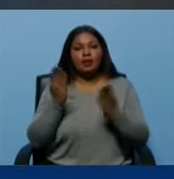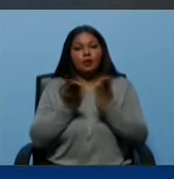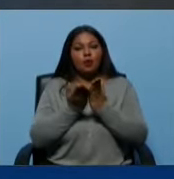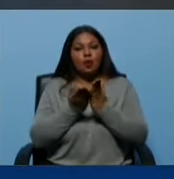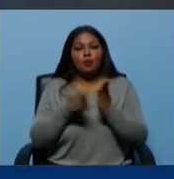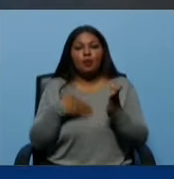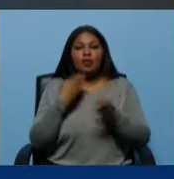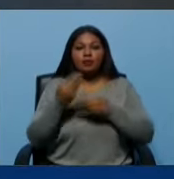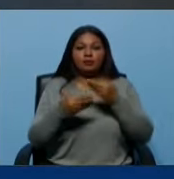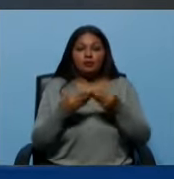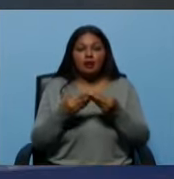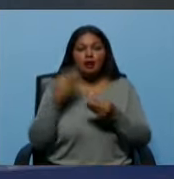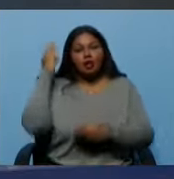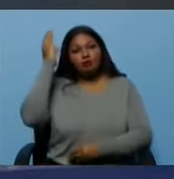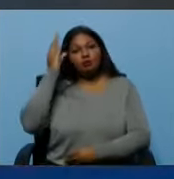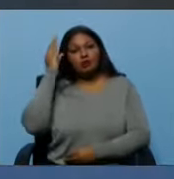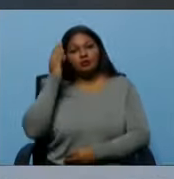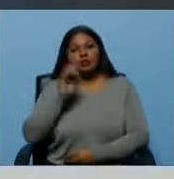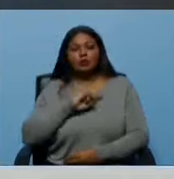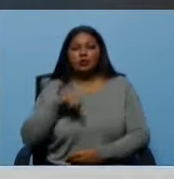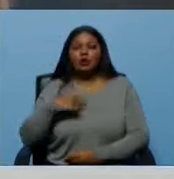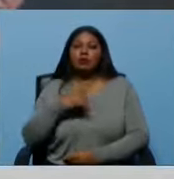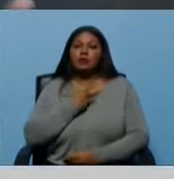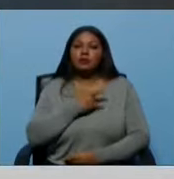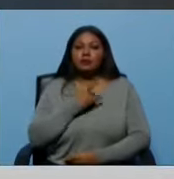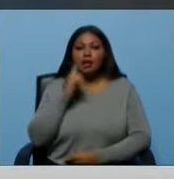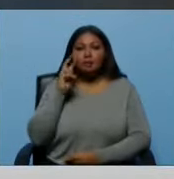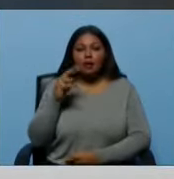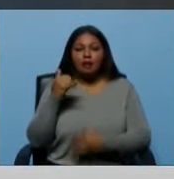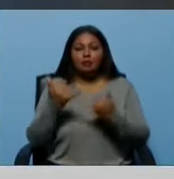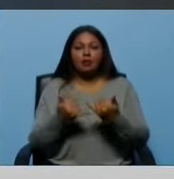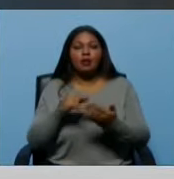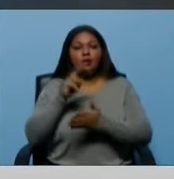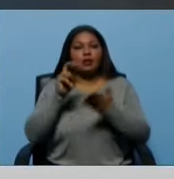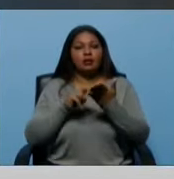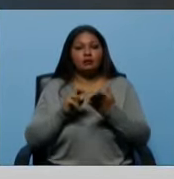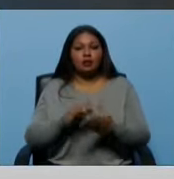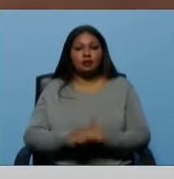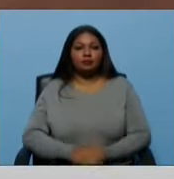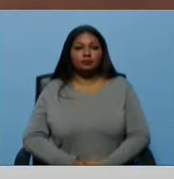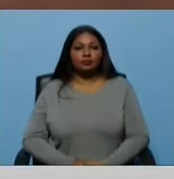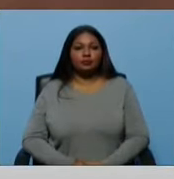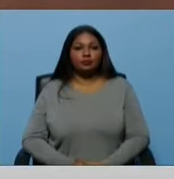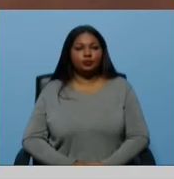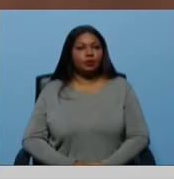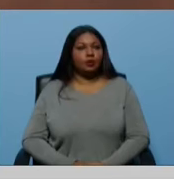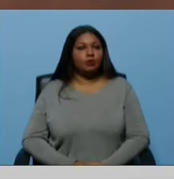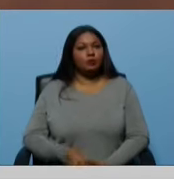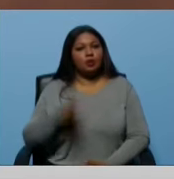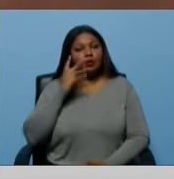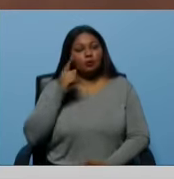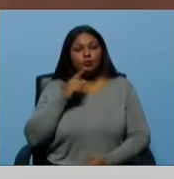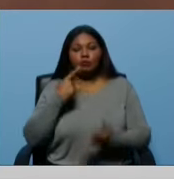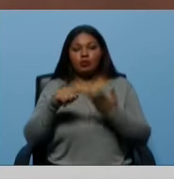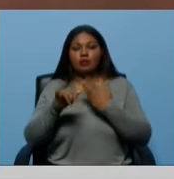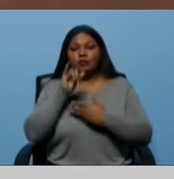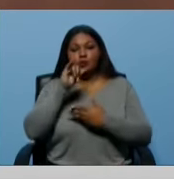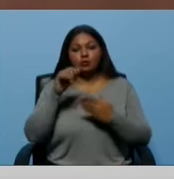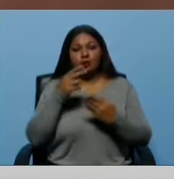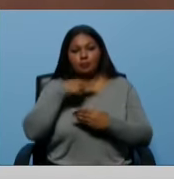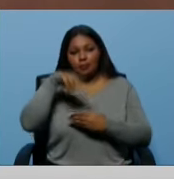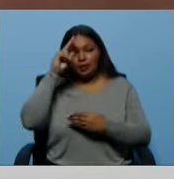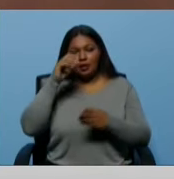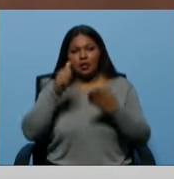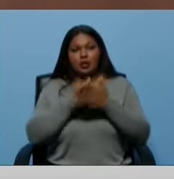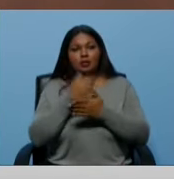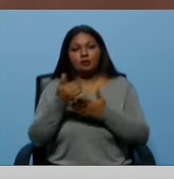conciencia en las universidades. Esto es un tema que hay que debatir a nivel nacional. Y si vemos, por ejemplo, cuántas noticias no han habido de padres que les quitan el